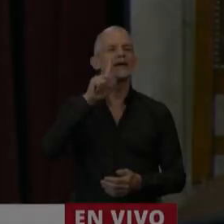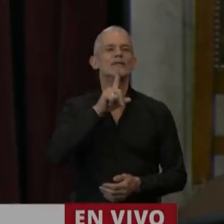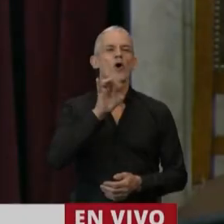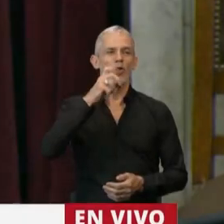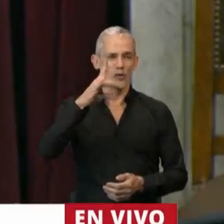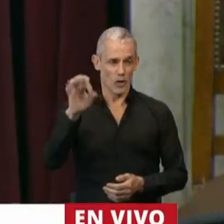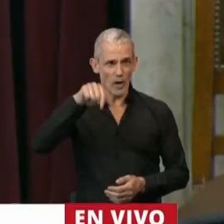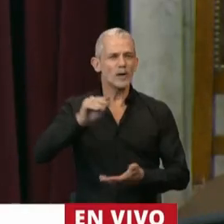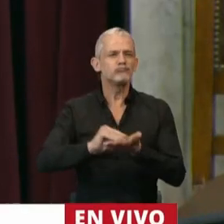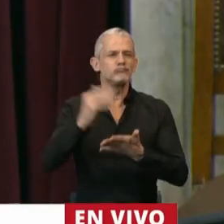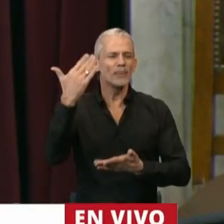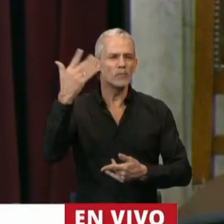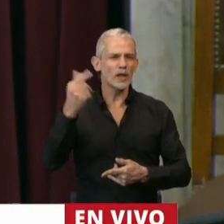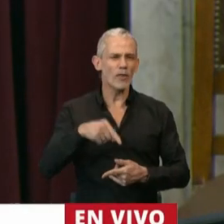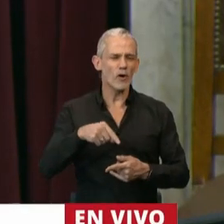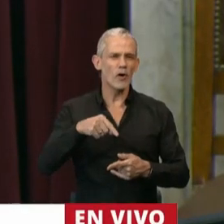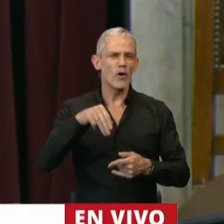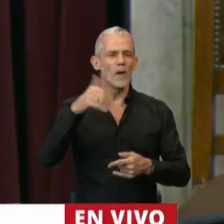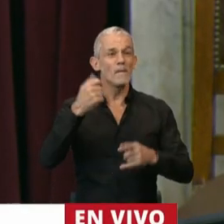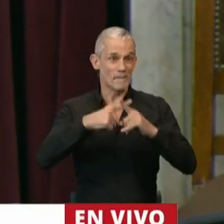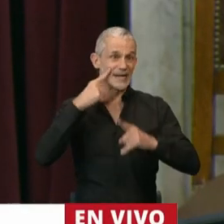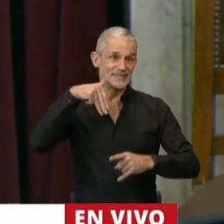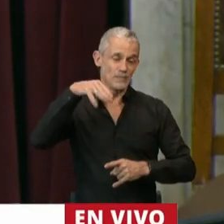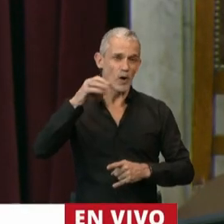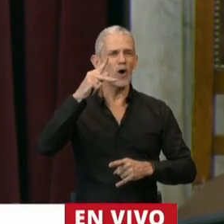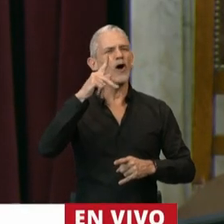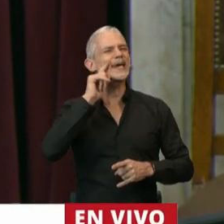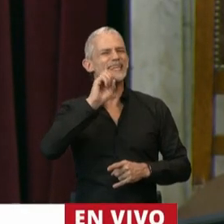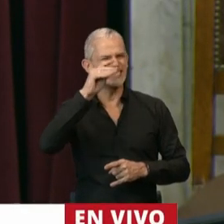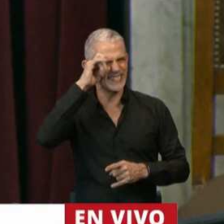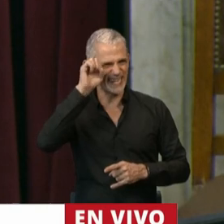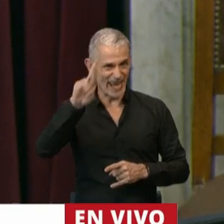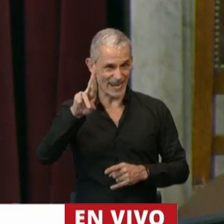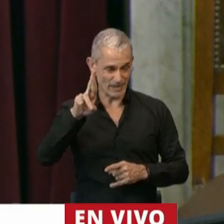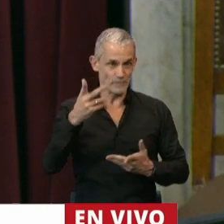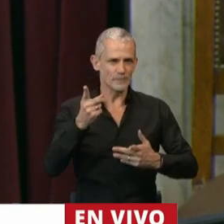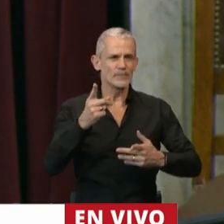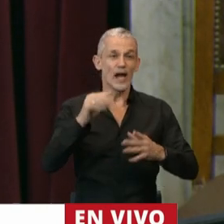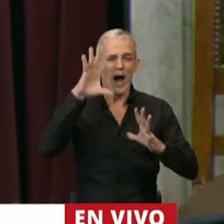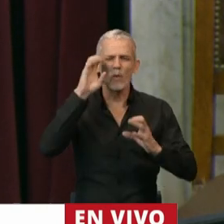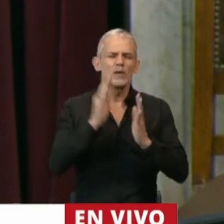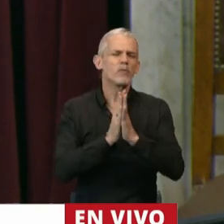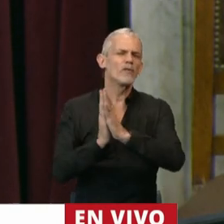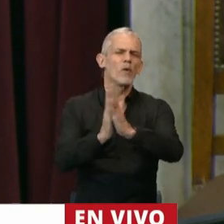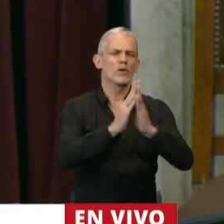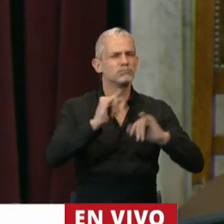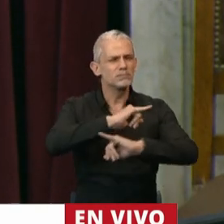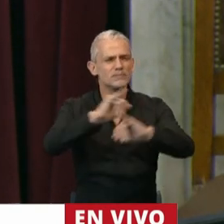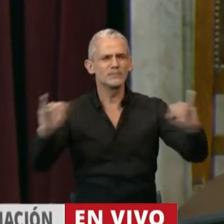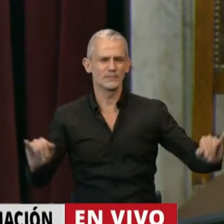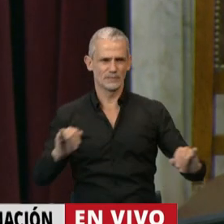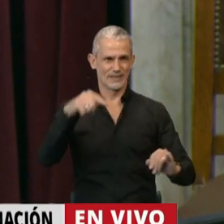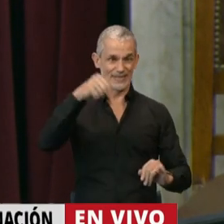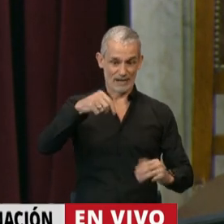Tiene la palabra el diputado Máximo Carlos Kirchner. Quiero recordarle a todos los diputados y diputadas que,